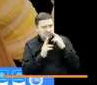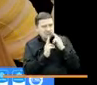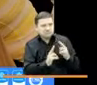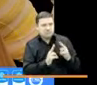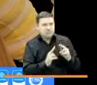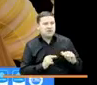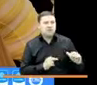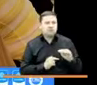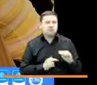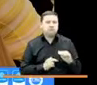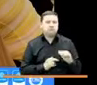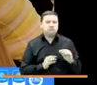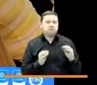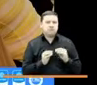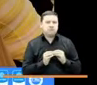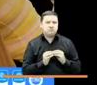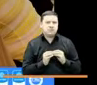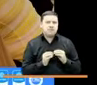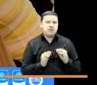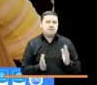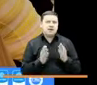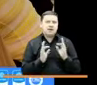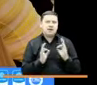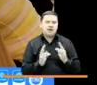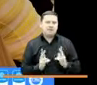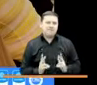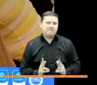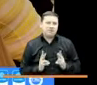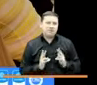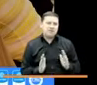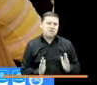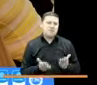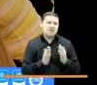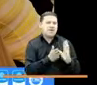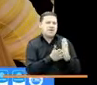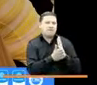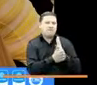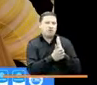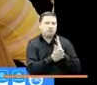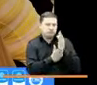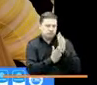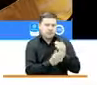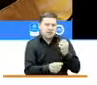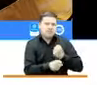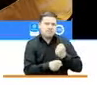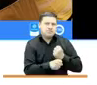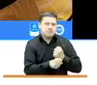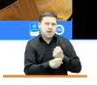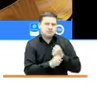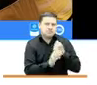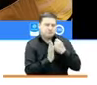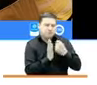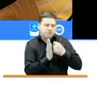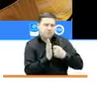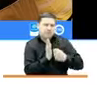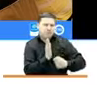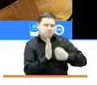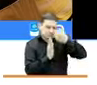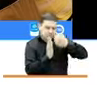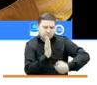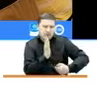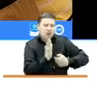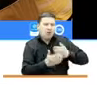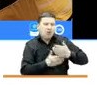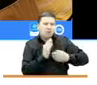nosotros tengan las mejores calidades, la mejor información, allí un trabajo de data quality para lograr hacer el